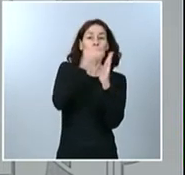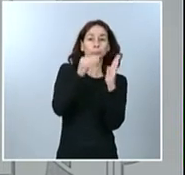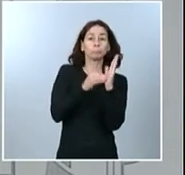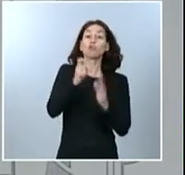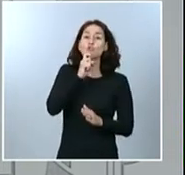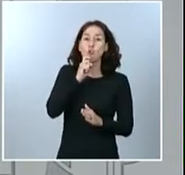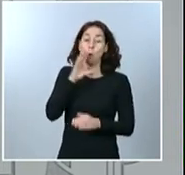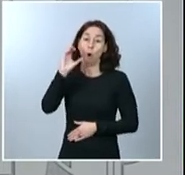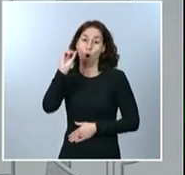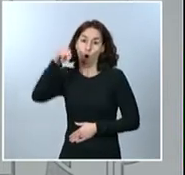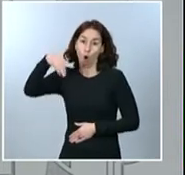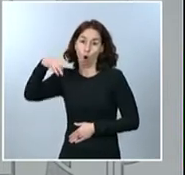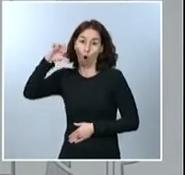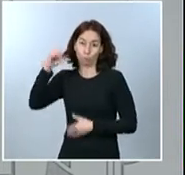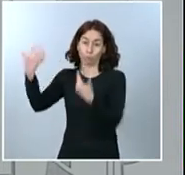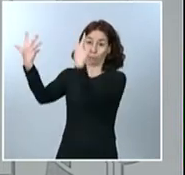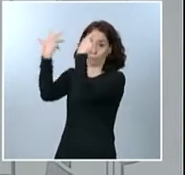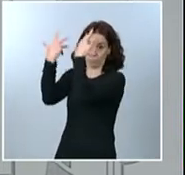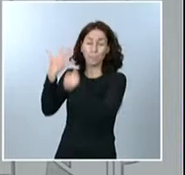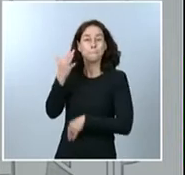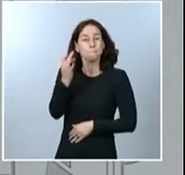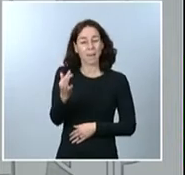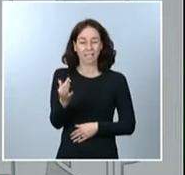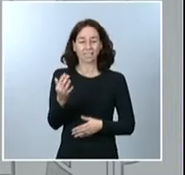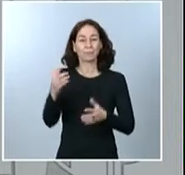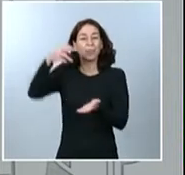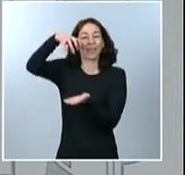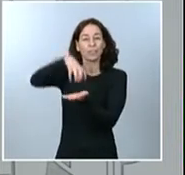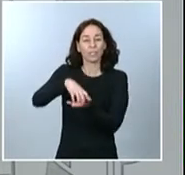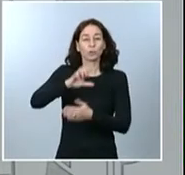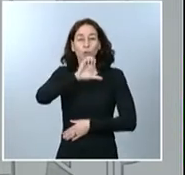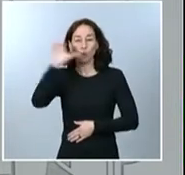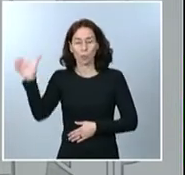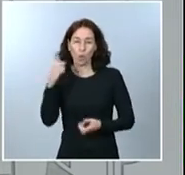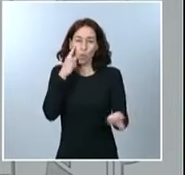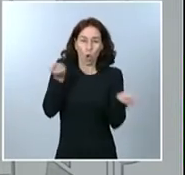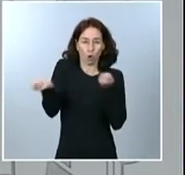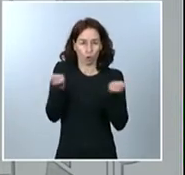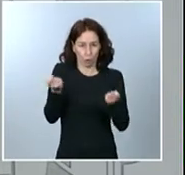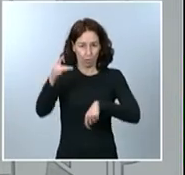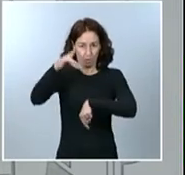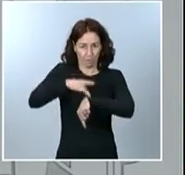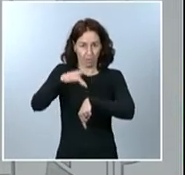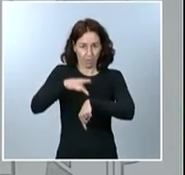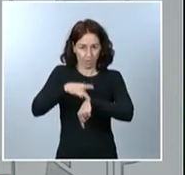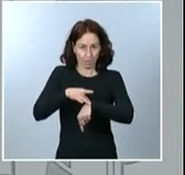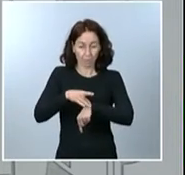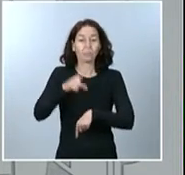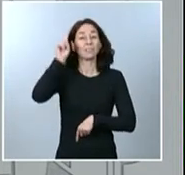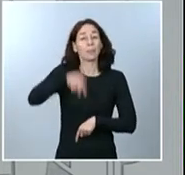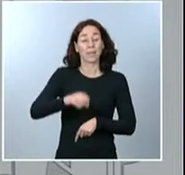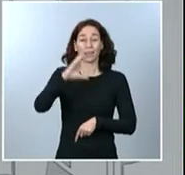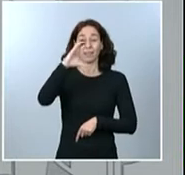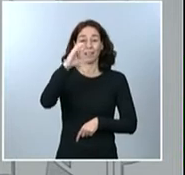las recomendaciones también del Centro Europeo para la Prevención y el Control de las Enfermedades y también del propio CAES en el Ministerio de